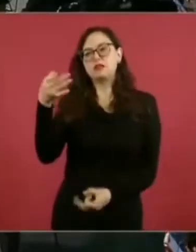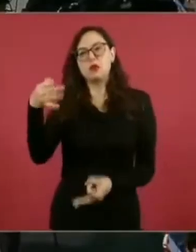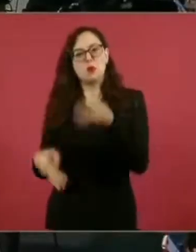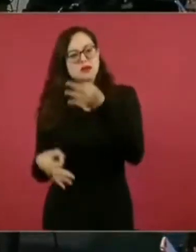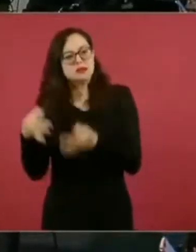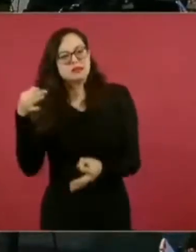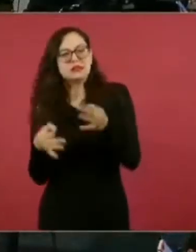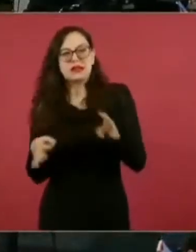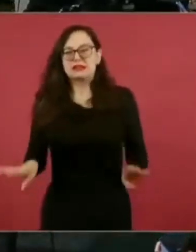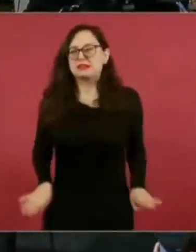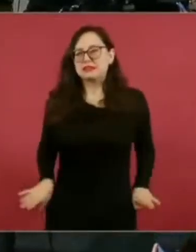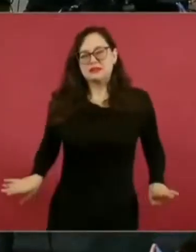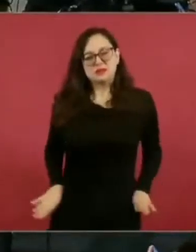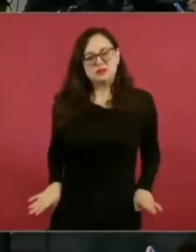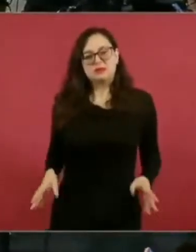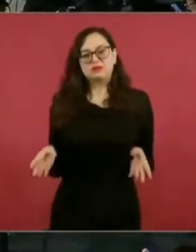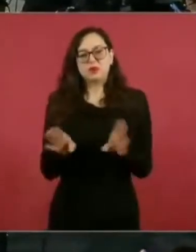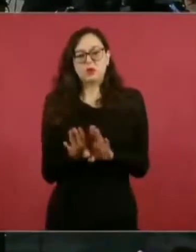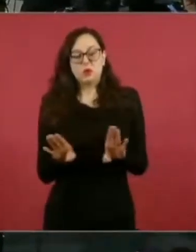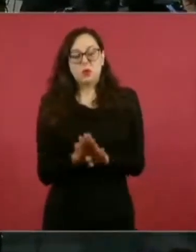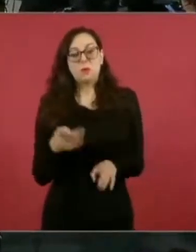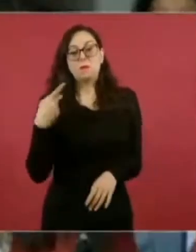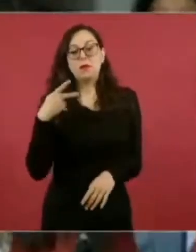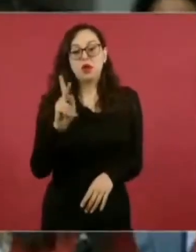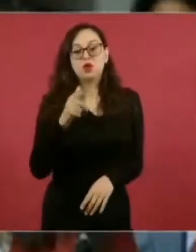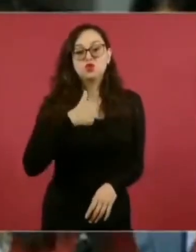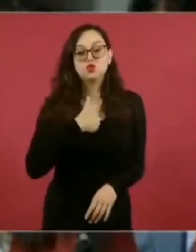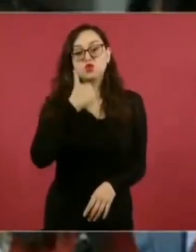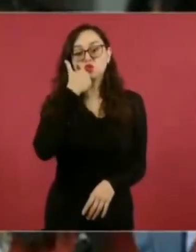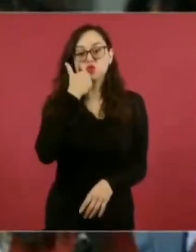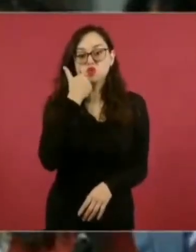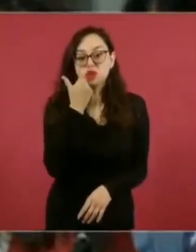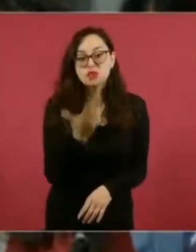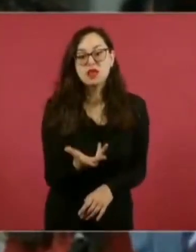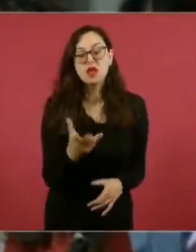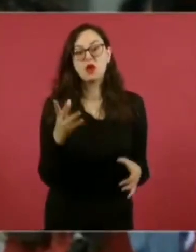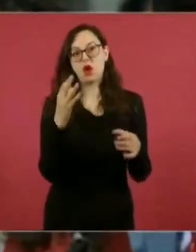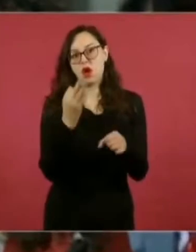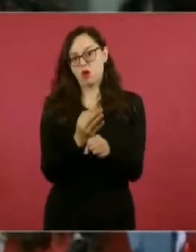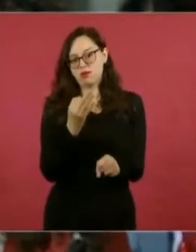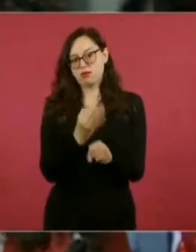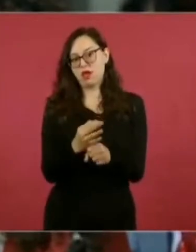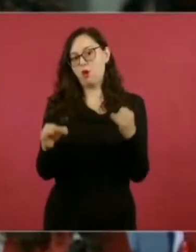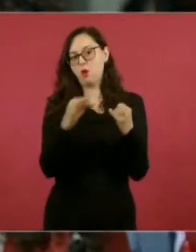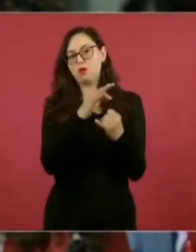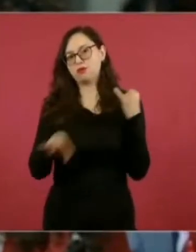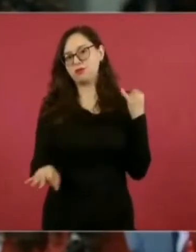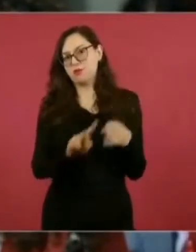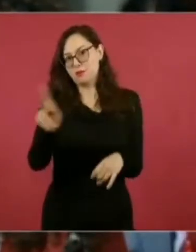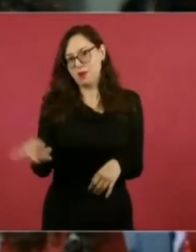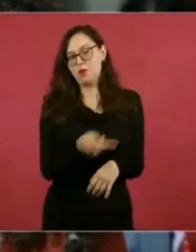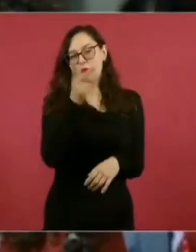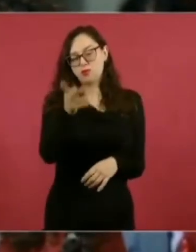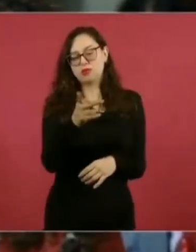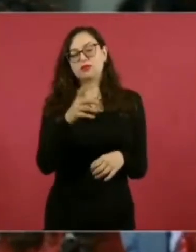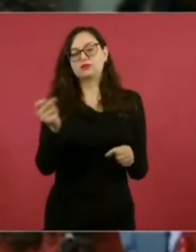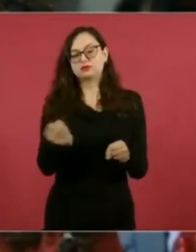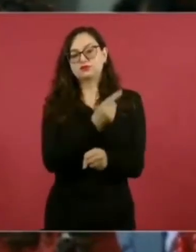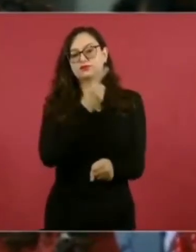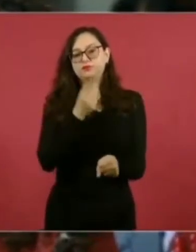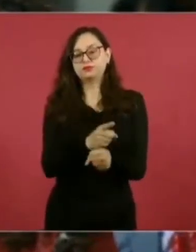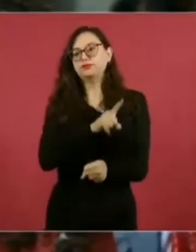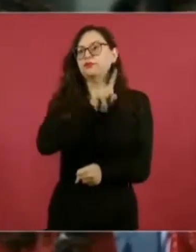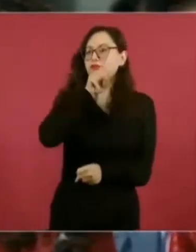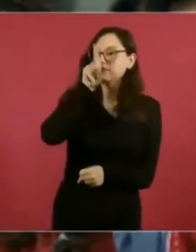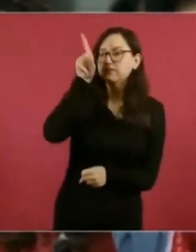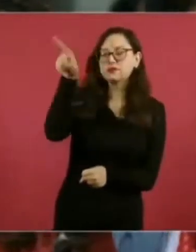oportunidad para exhibir la resolución de un juez federal, Gregorio Salazar Hernández, adscrito en Almoloya